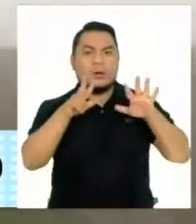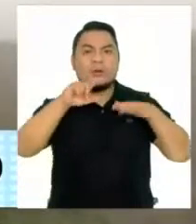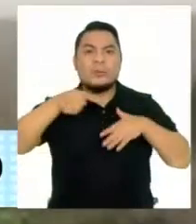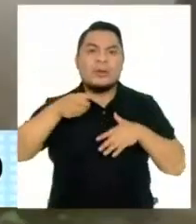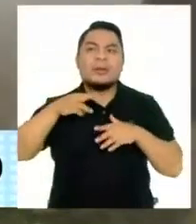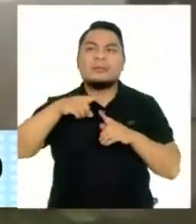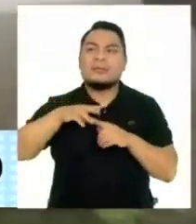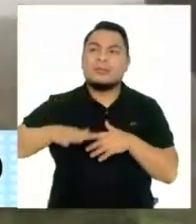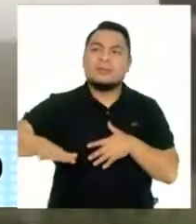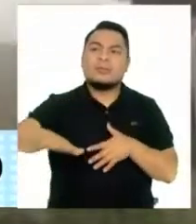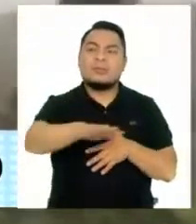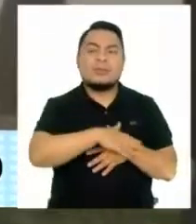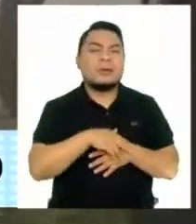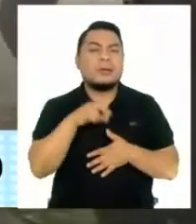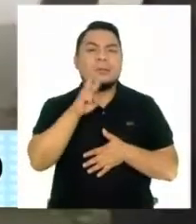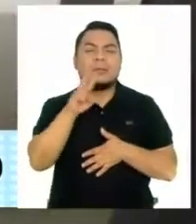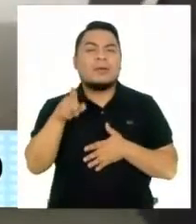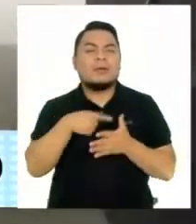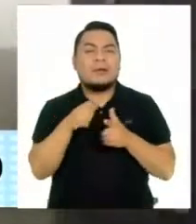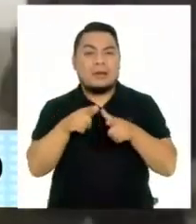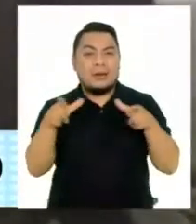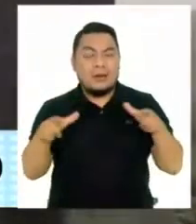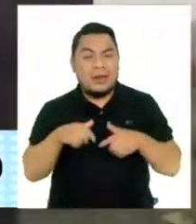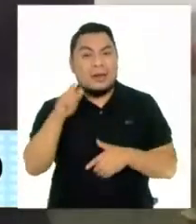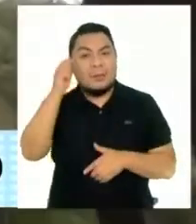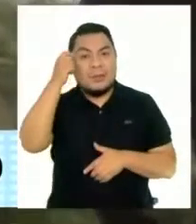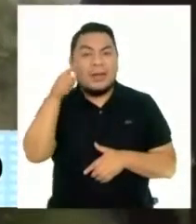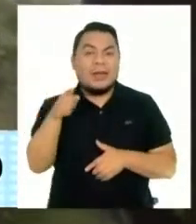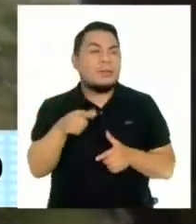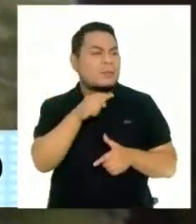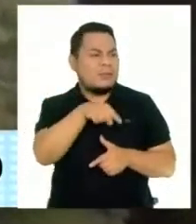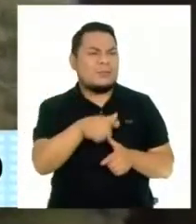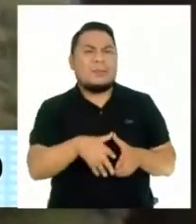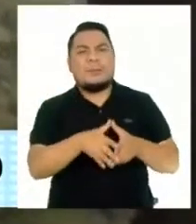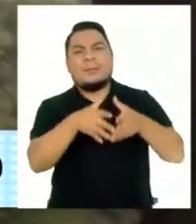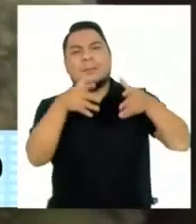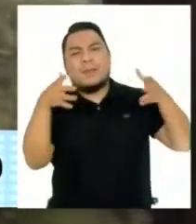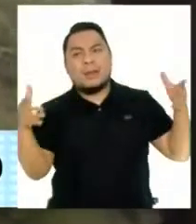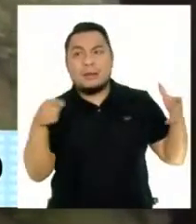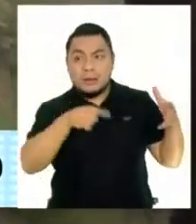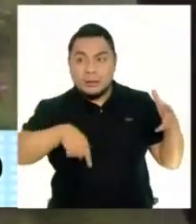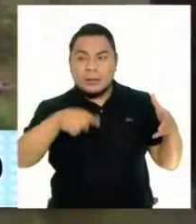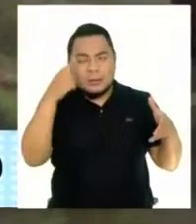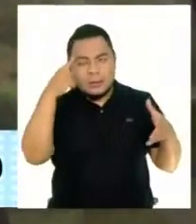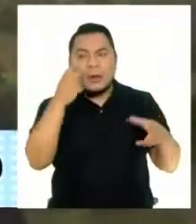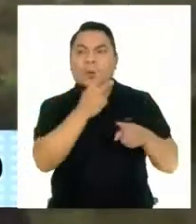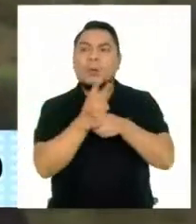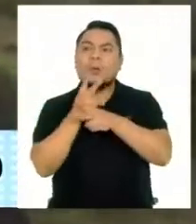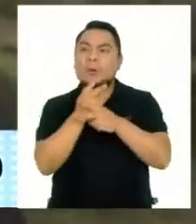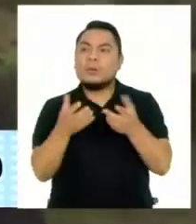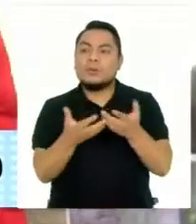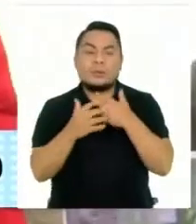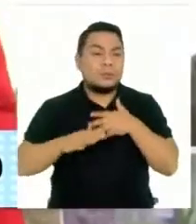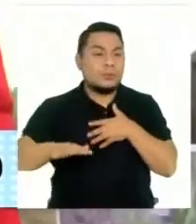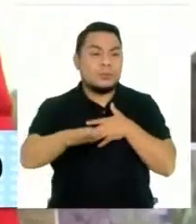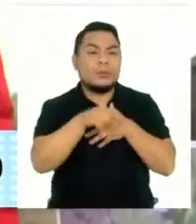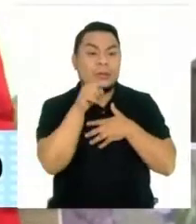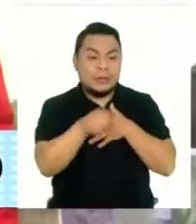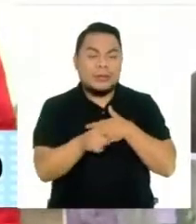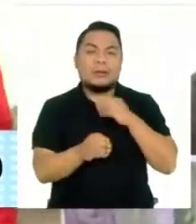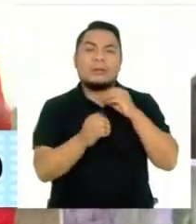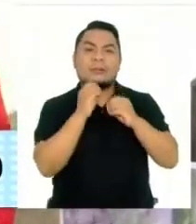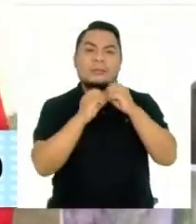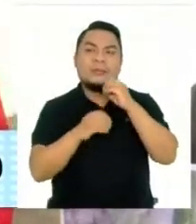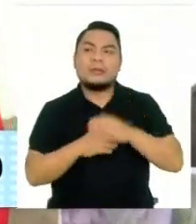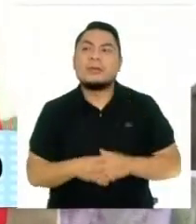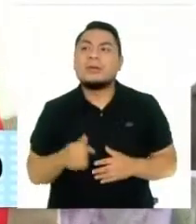hectáreas, 22 veces el tamaño del distrito de Magdalena. Ha pedido tratar con sumo cuidado los espacios naturales. Podemos